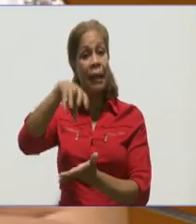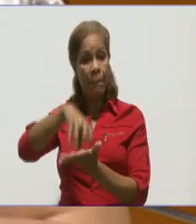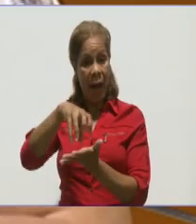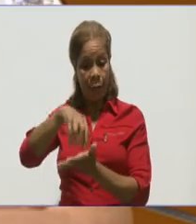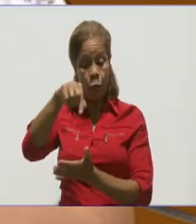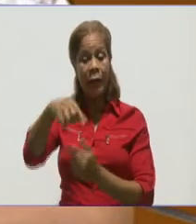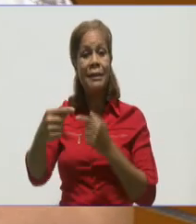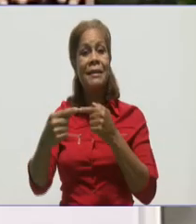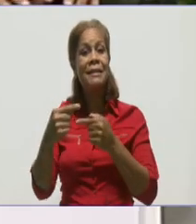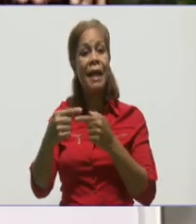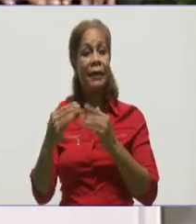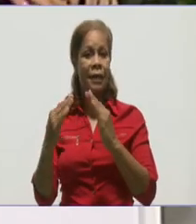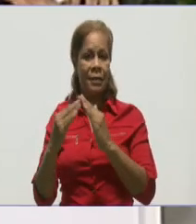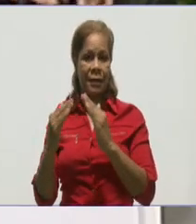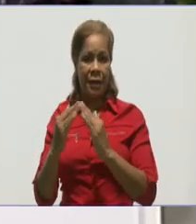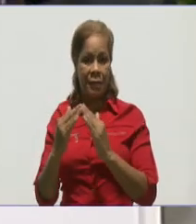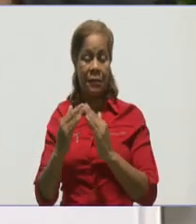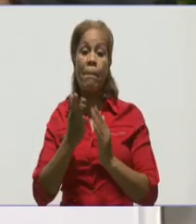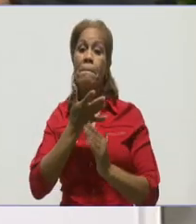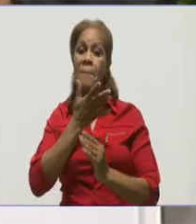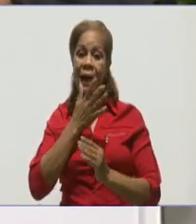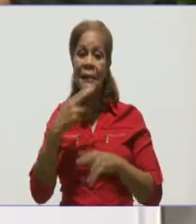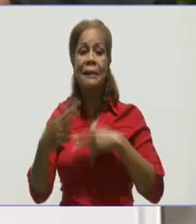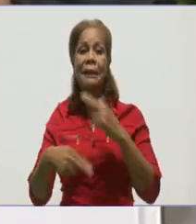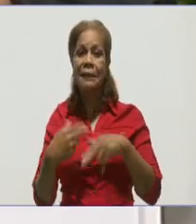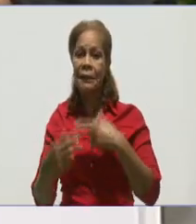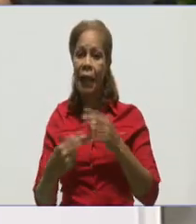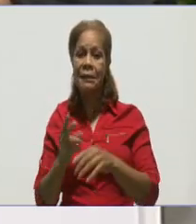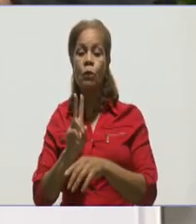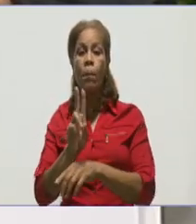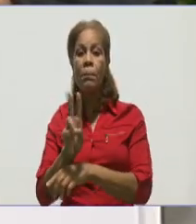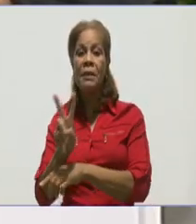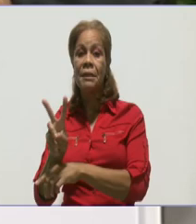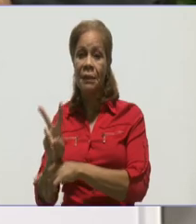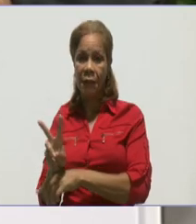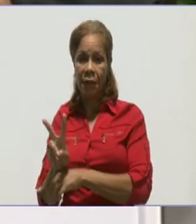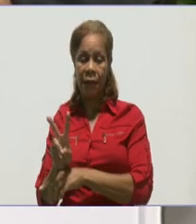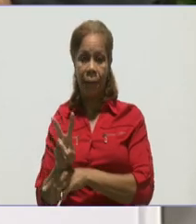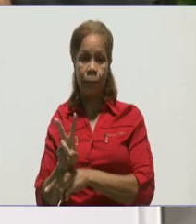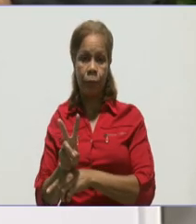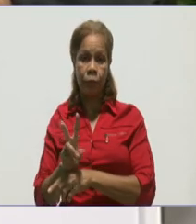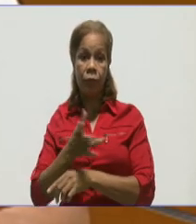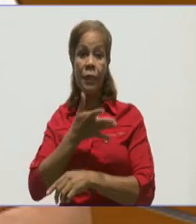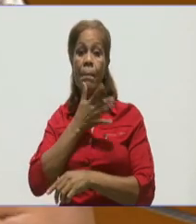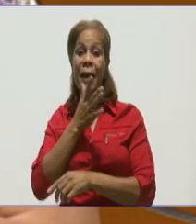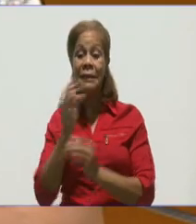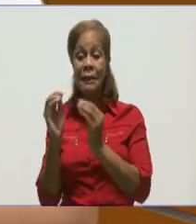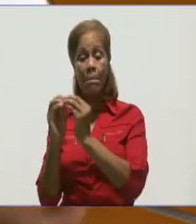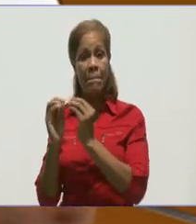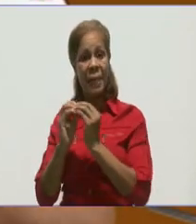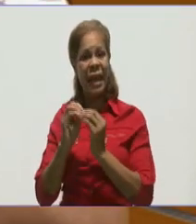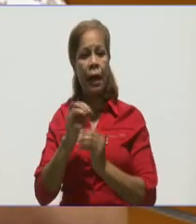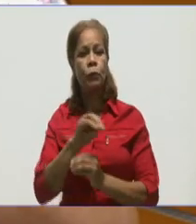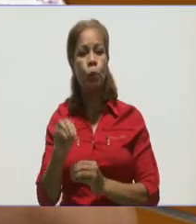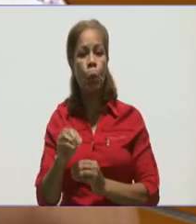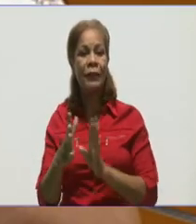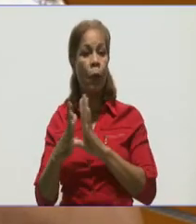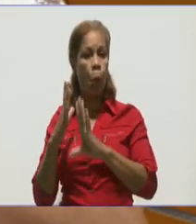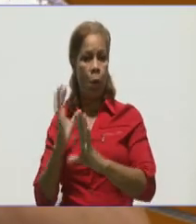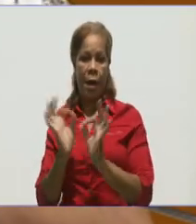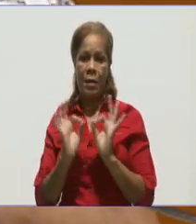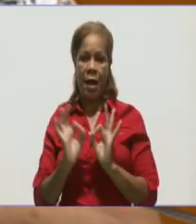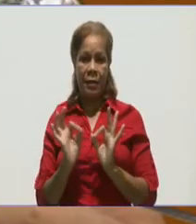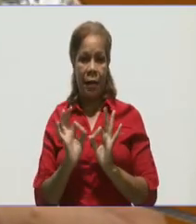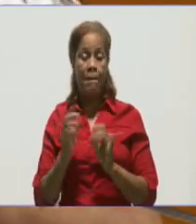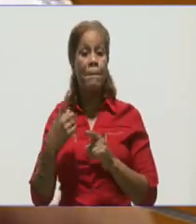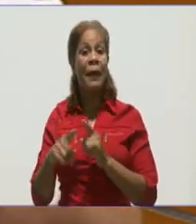Eso denota que se están haciendo visitas. Eso denota que yo no me contagie en la cola o yo pueda verme, pero donde yo no me